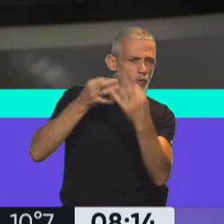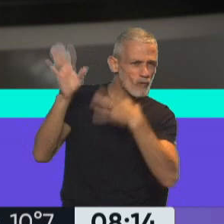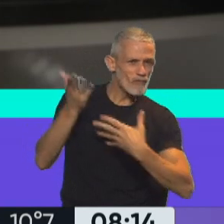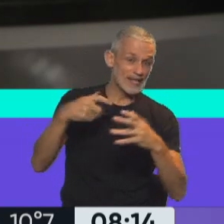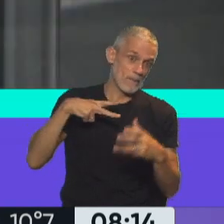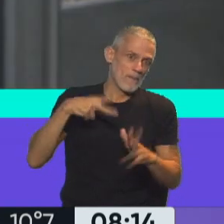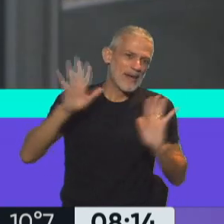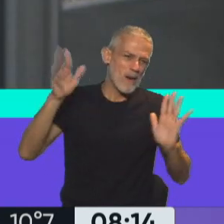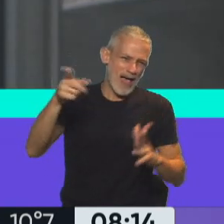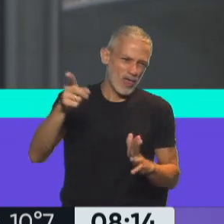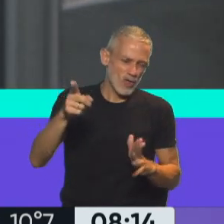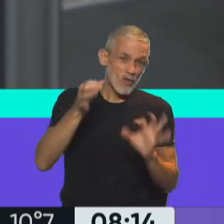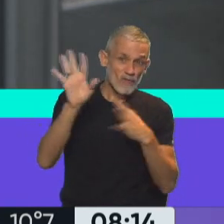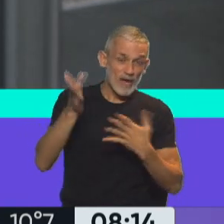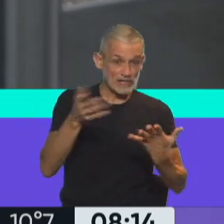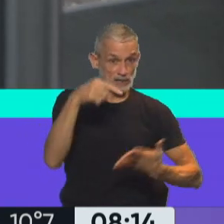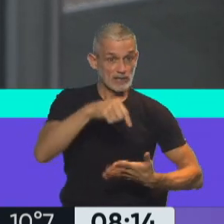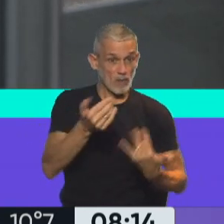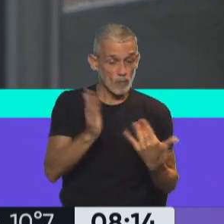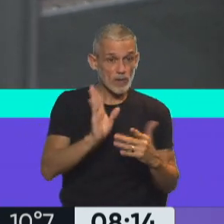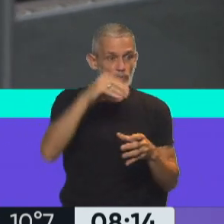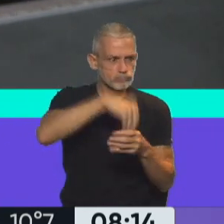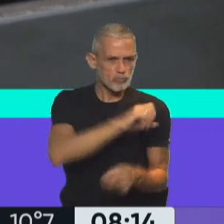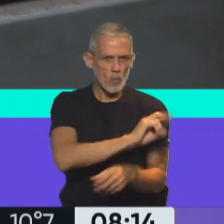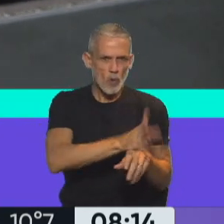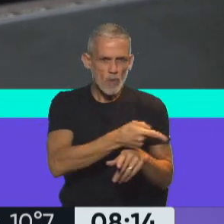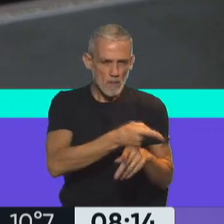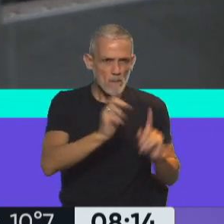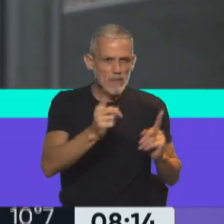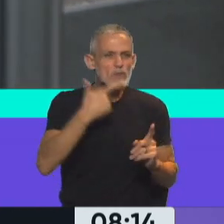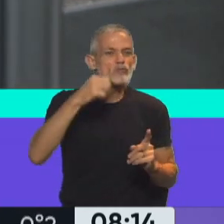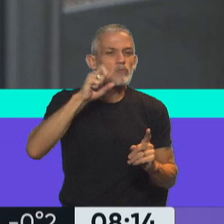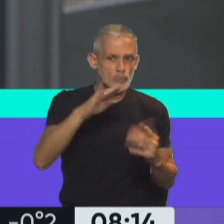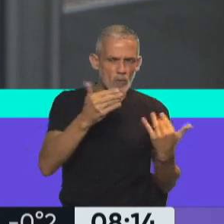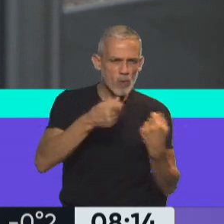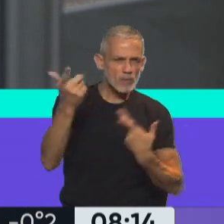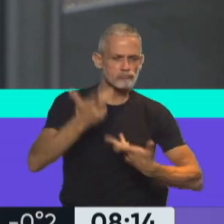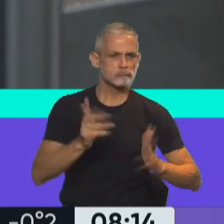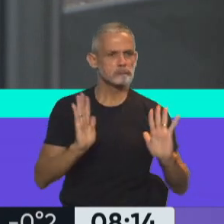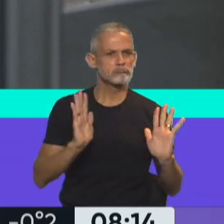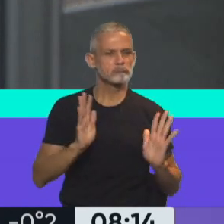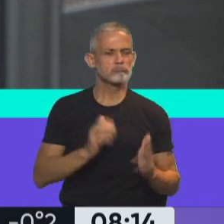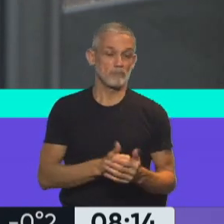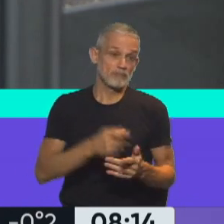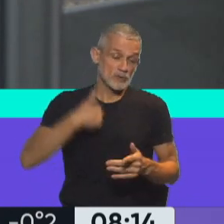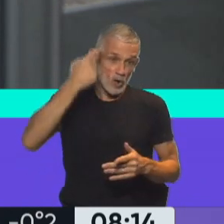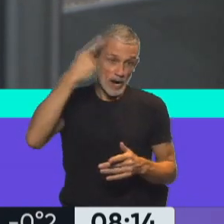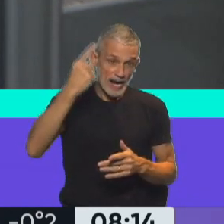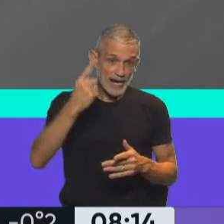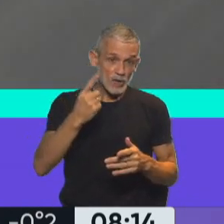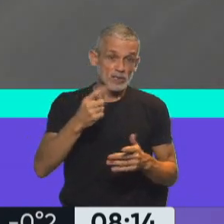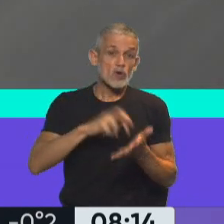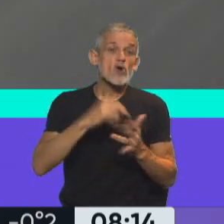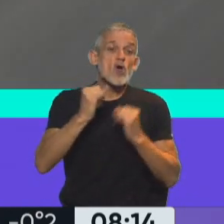privado exporta, estas van a poder incluirse en ese tipo de esfuerzo y de vacunas. me parece que es una gran